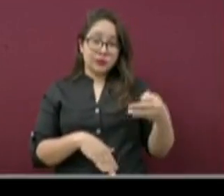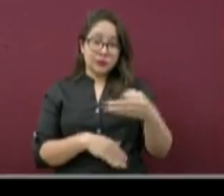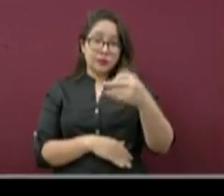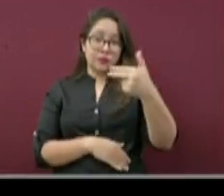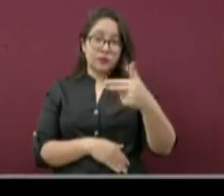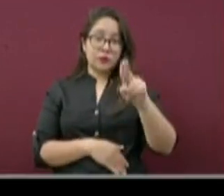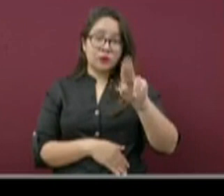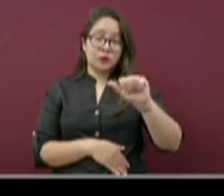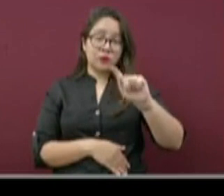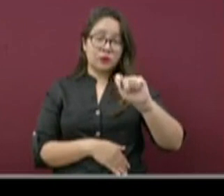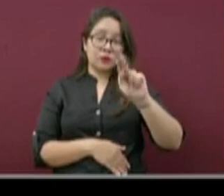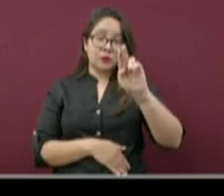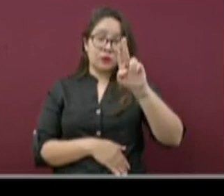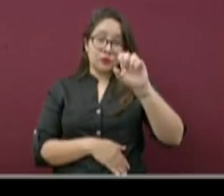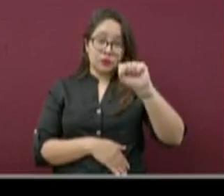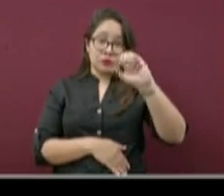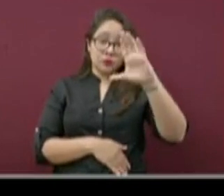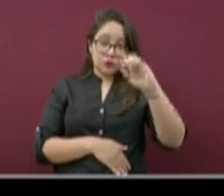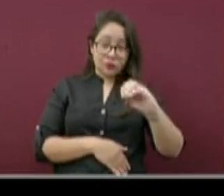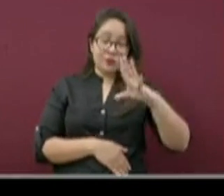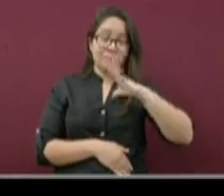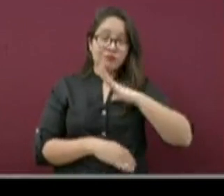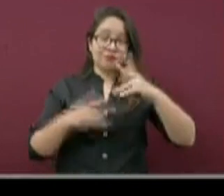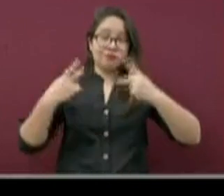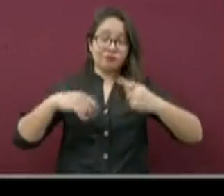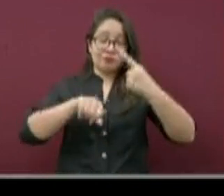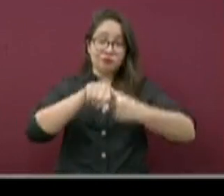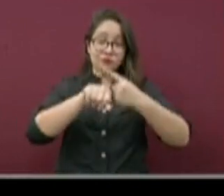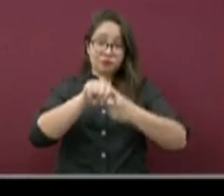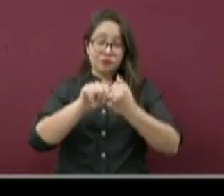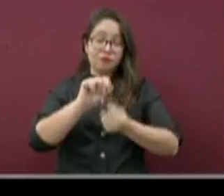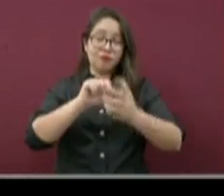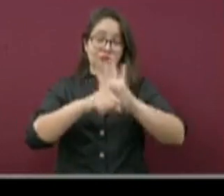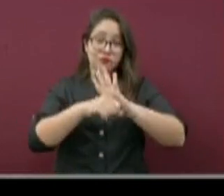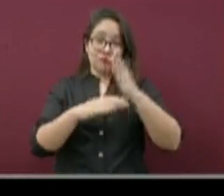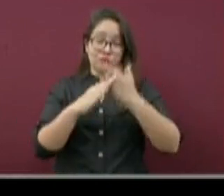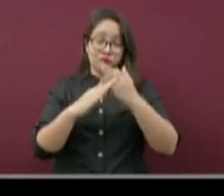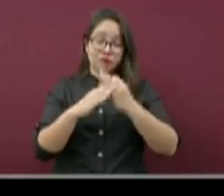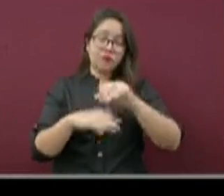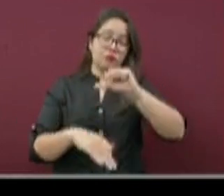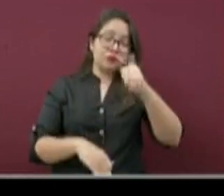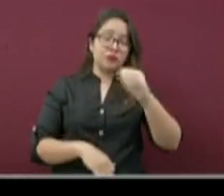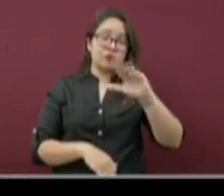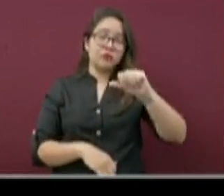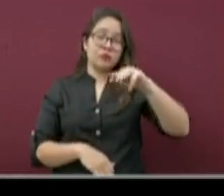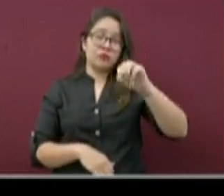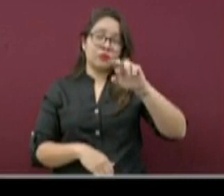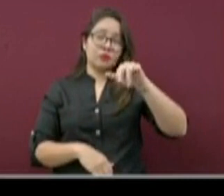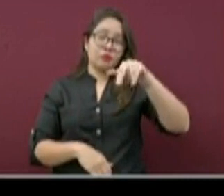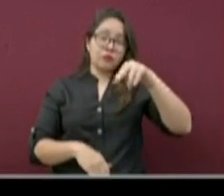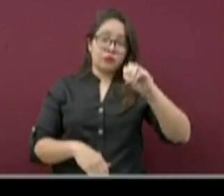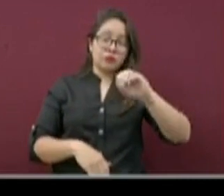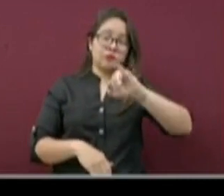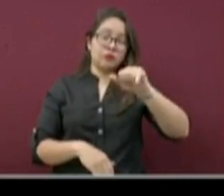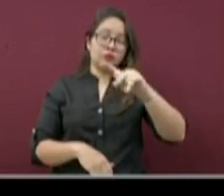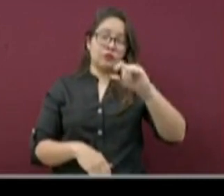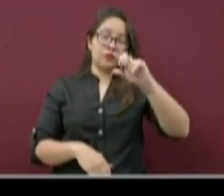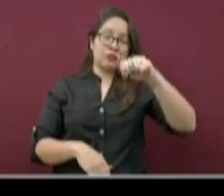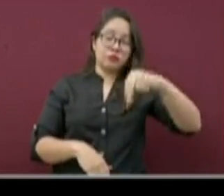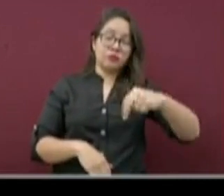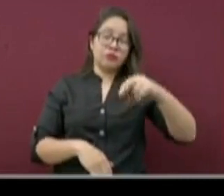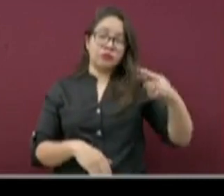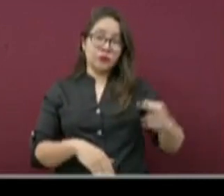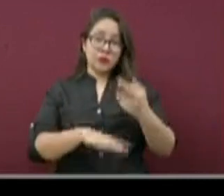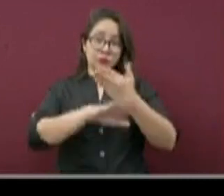pacientes actuales. De igual manera, Camerino Zeta Mendoza, Jaltipan, Río Blanco, ahora